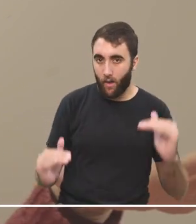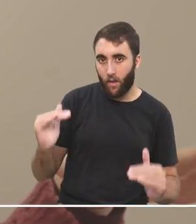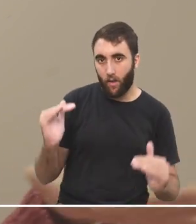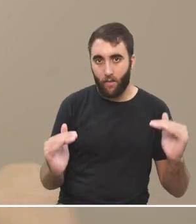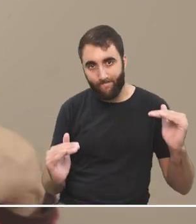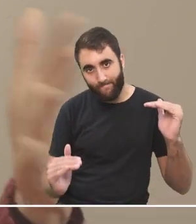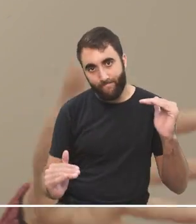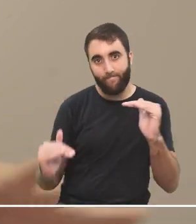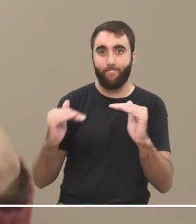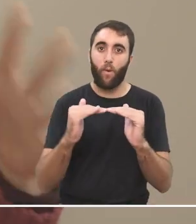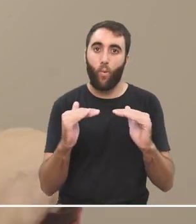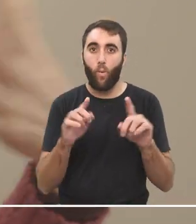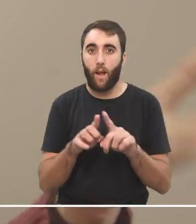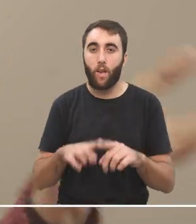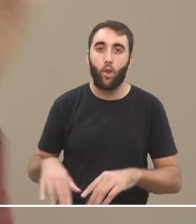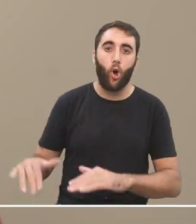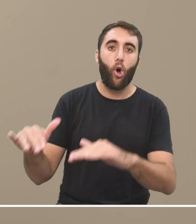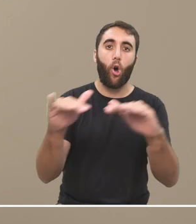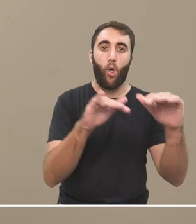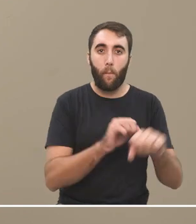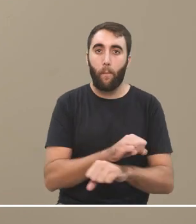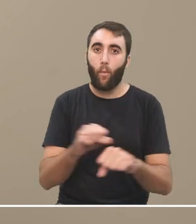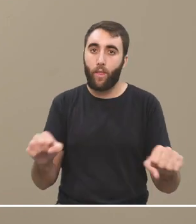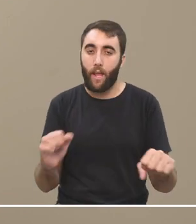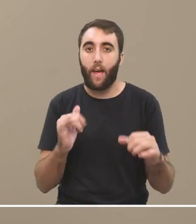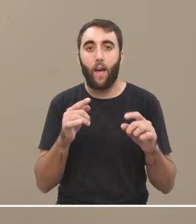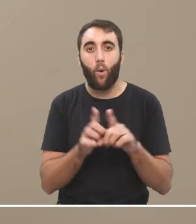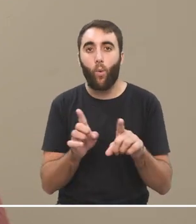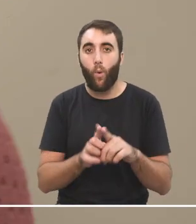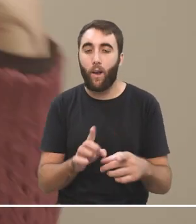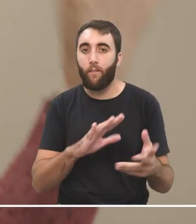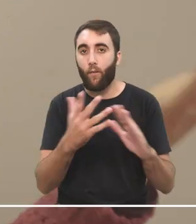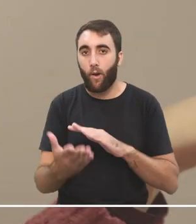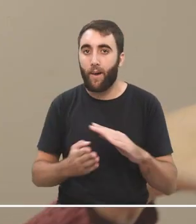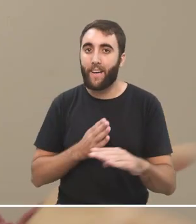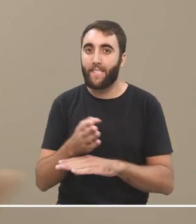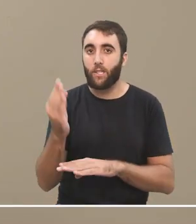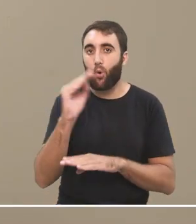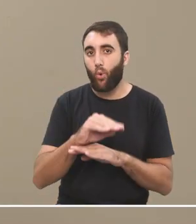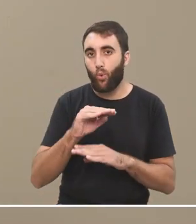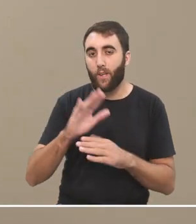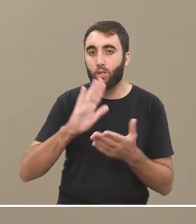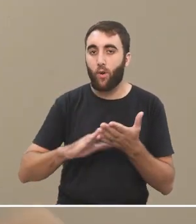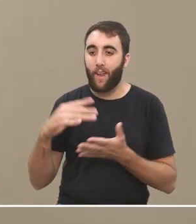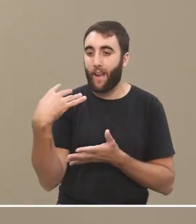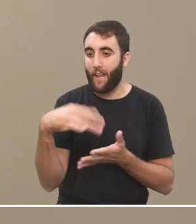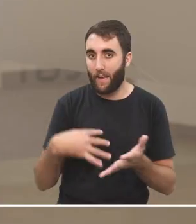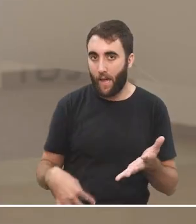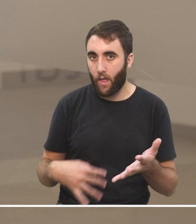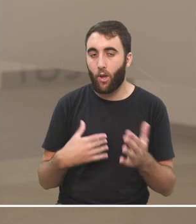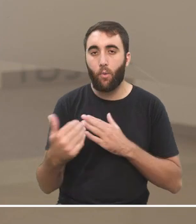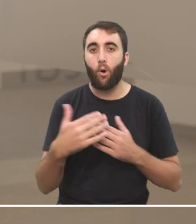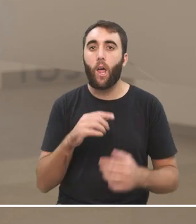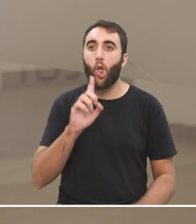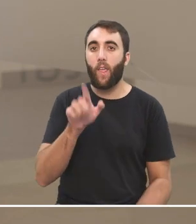diferencias. Que todos los estudiantes pudieran tener ese acceso a la cultura letrada, más allá de sus orígenes